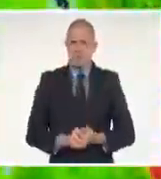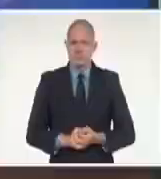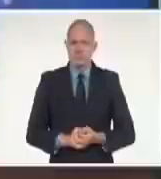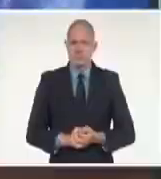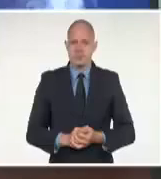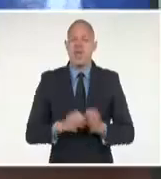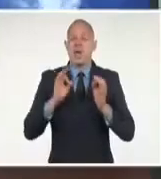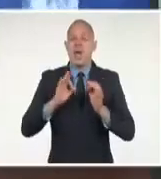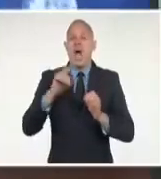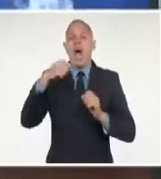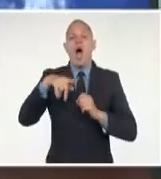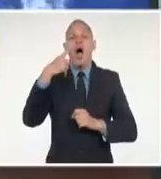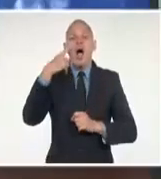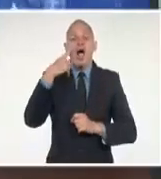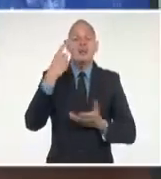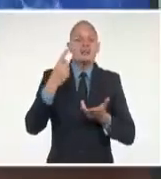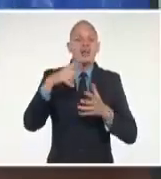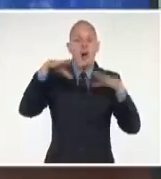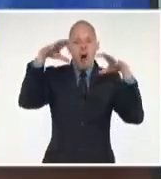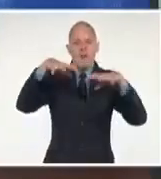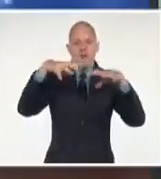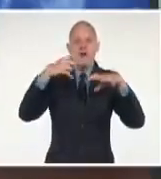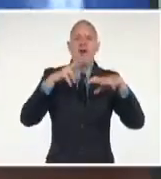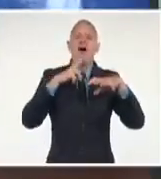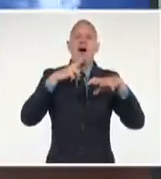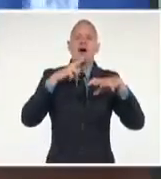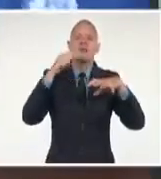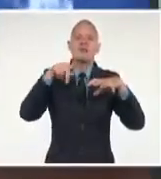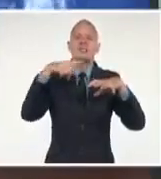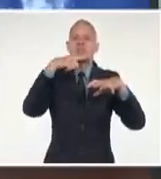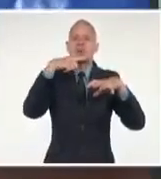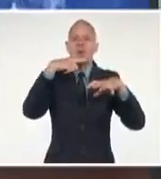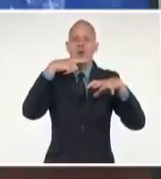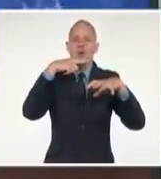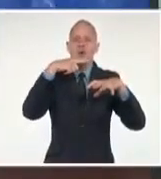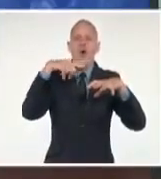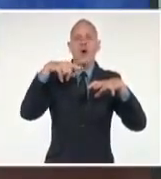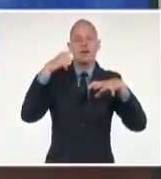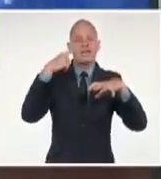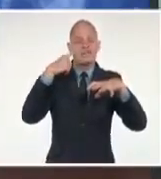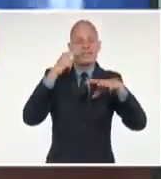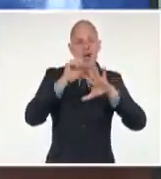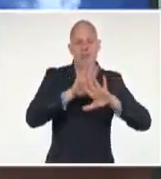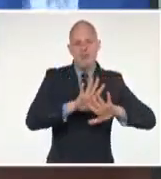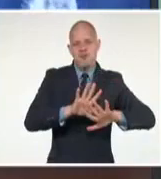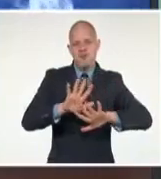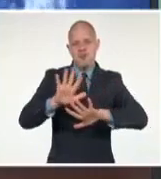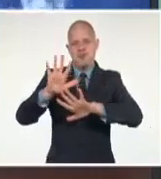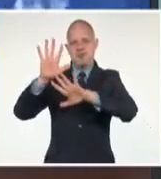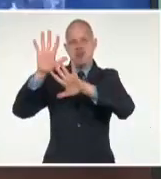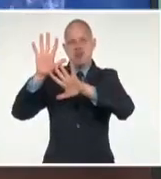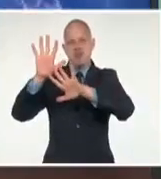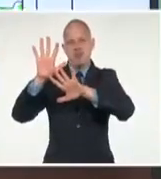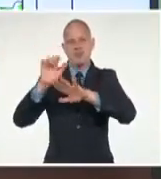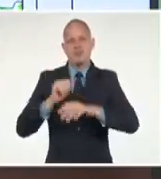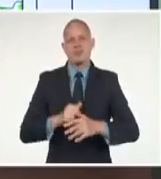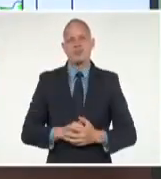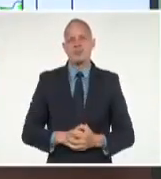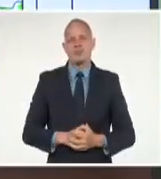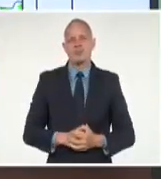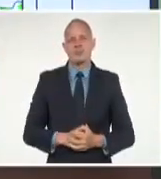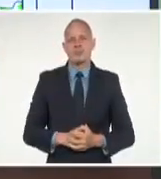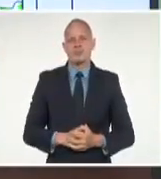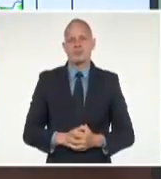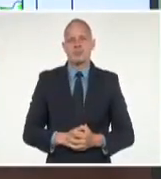más hacia el oeste. Y entonces empezará a llover en otros lugares del occidente del país.